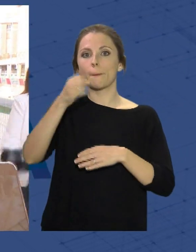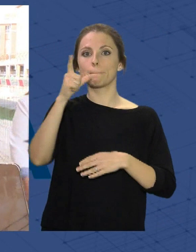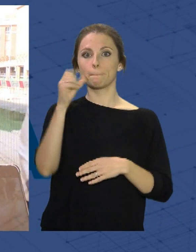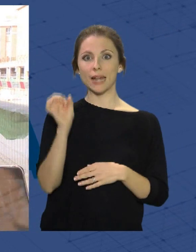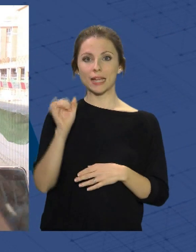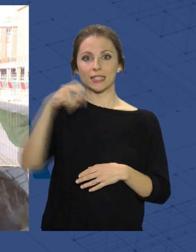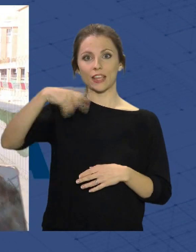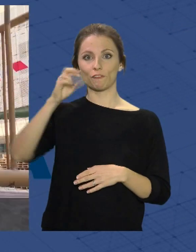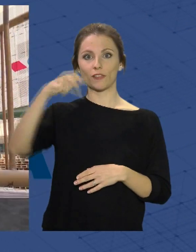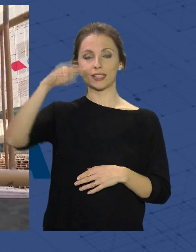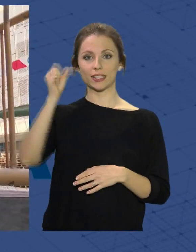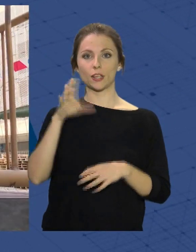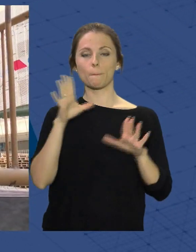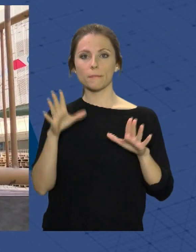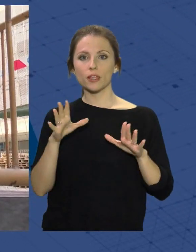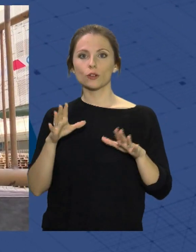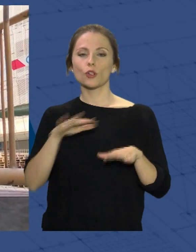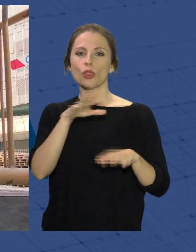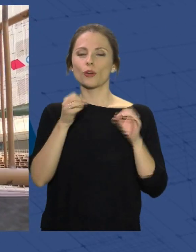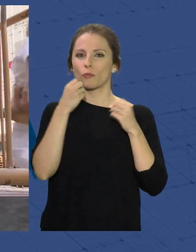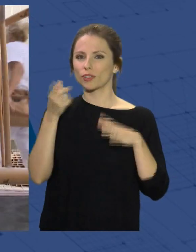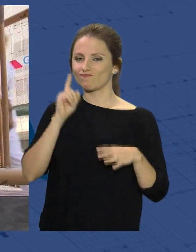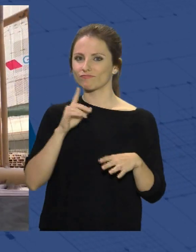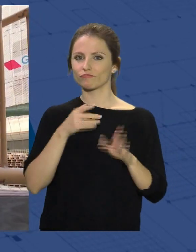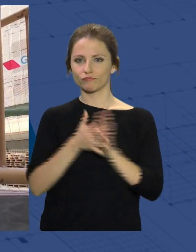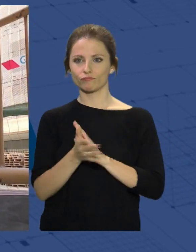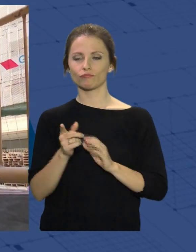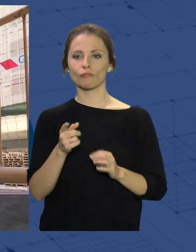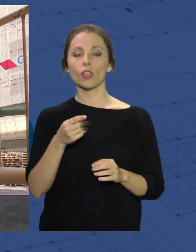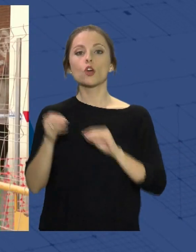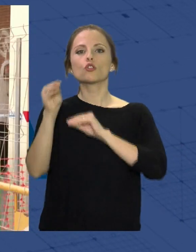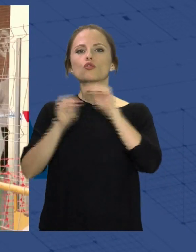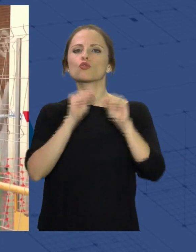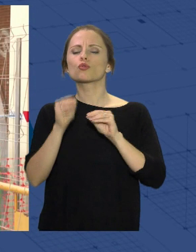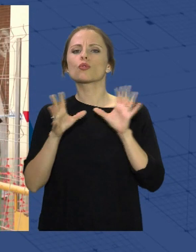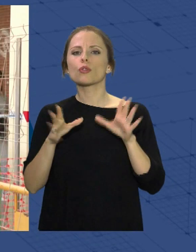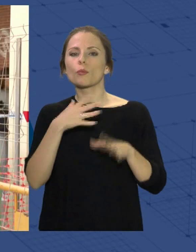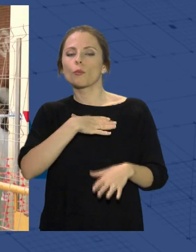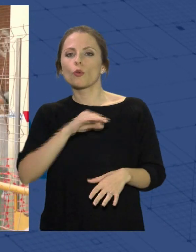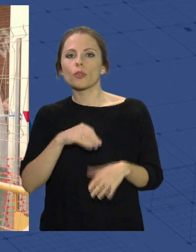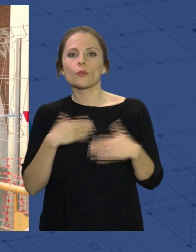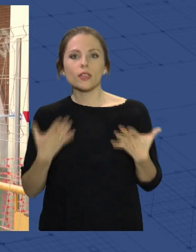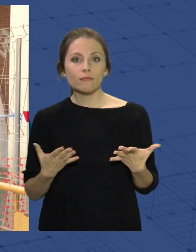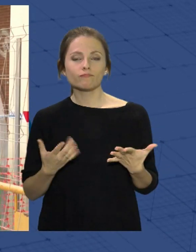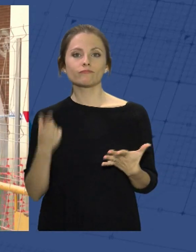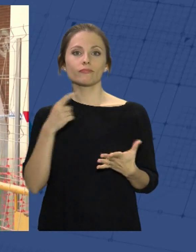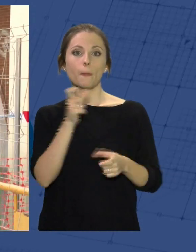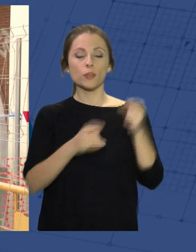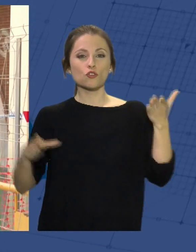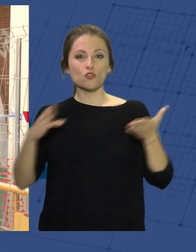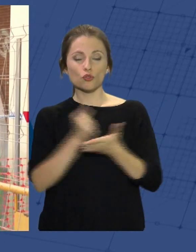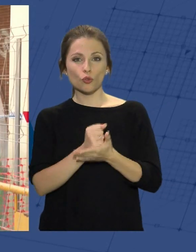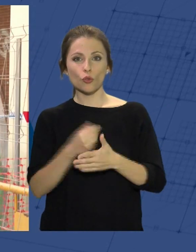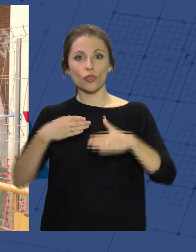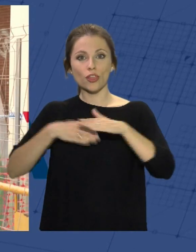el gran inconveniente de los soportales. Lo que vamos a poder solventar es que todo el mundo pueda tener acceso a los soportales por